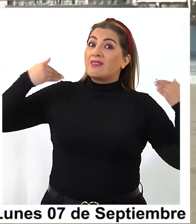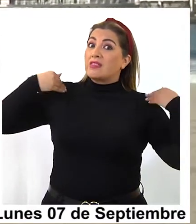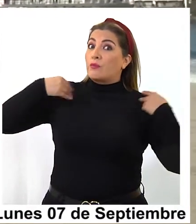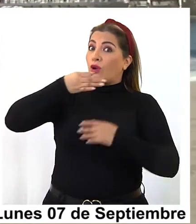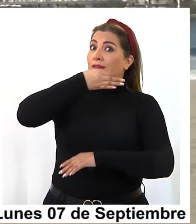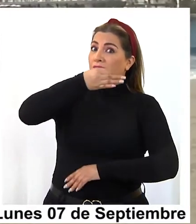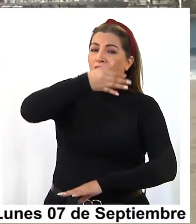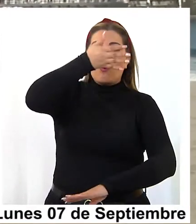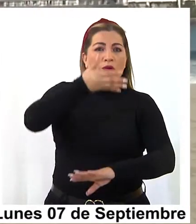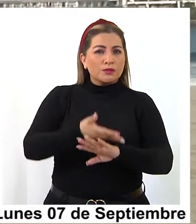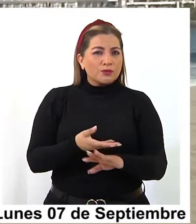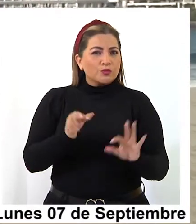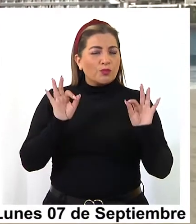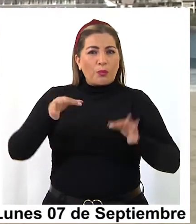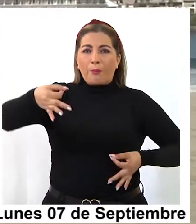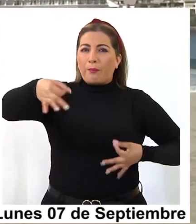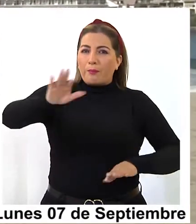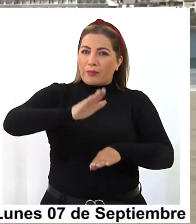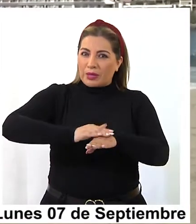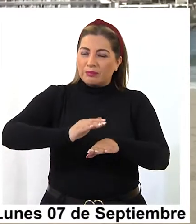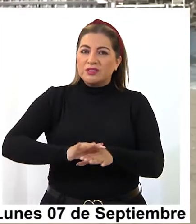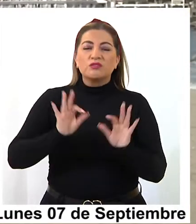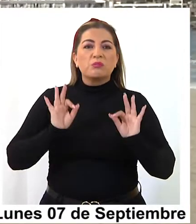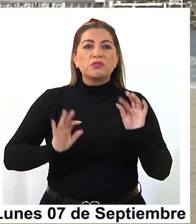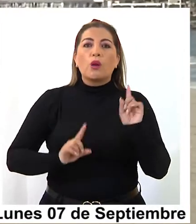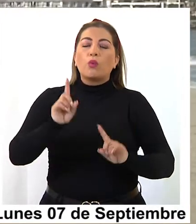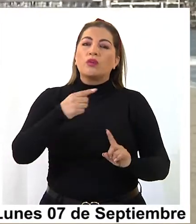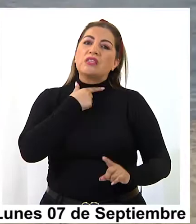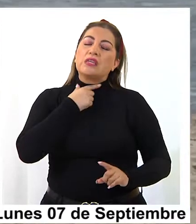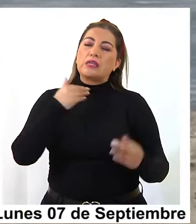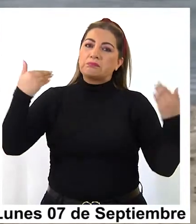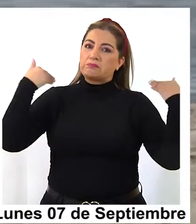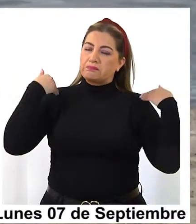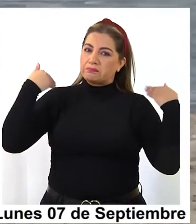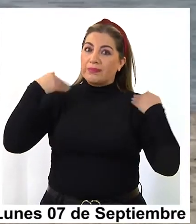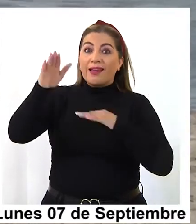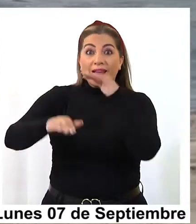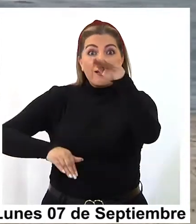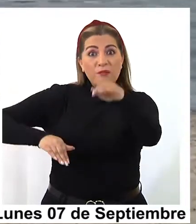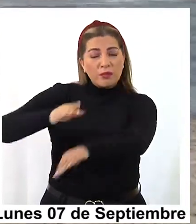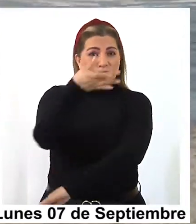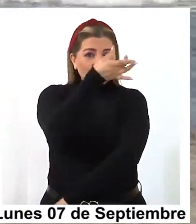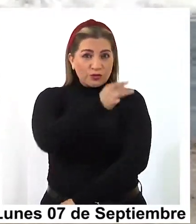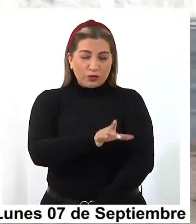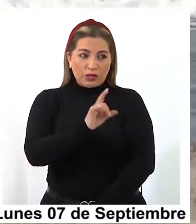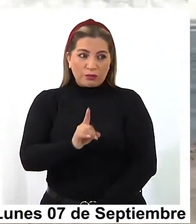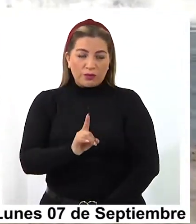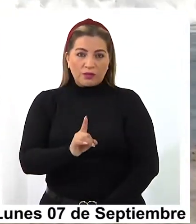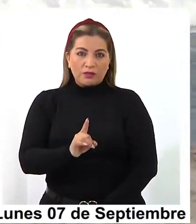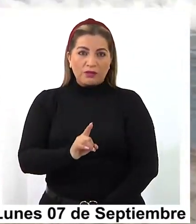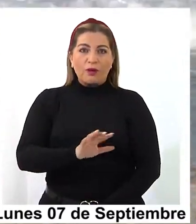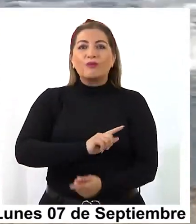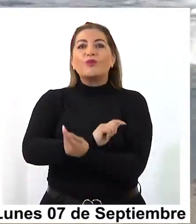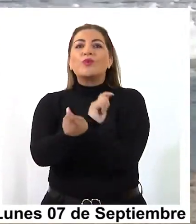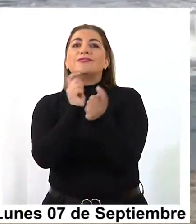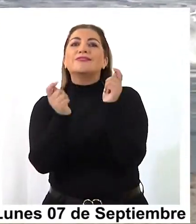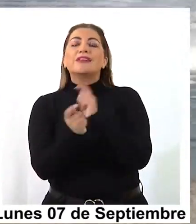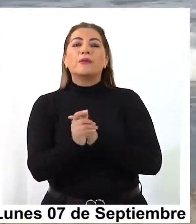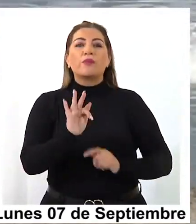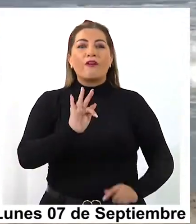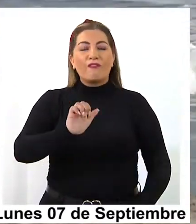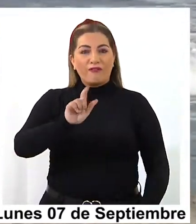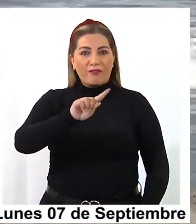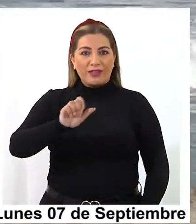existirá un permiso especial para quienes quieran practicar deportes en la playa solo cuando se pase a la fase 2 del plan